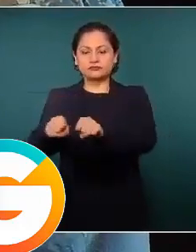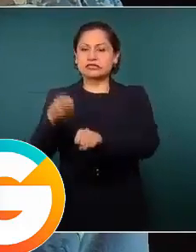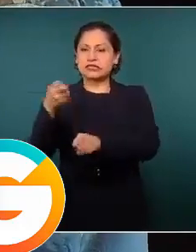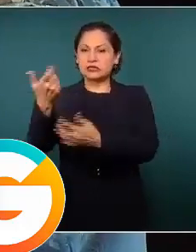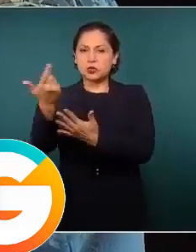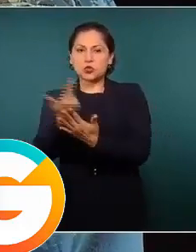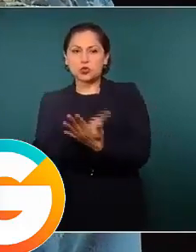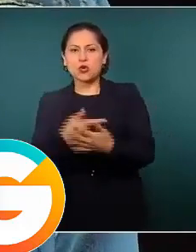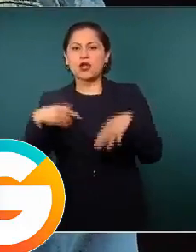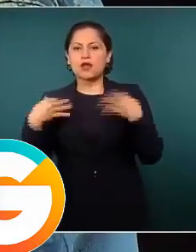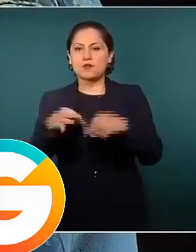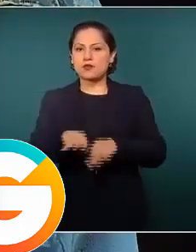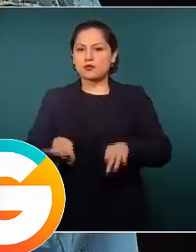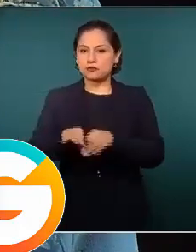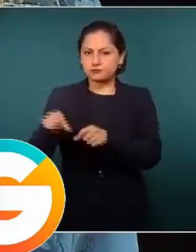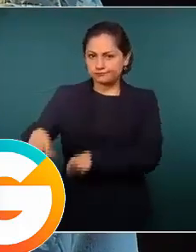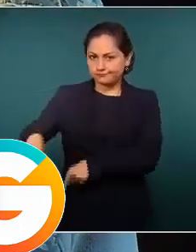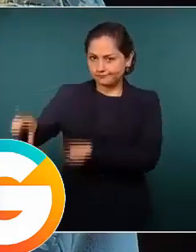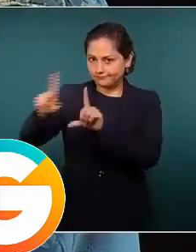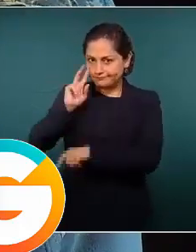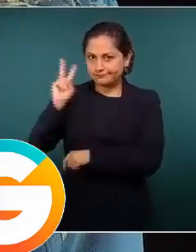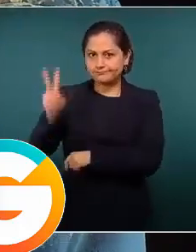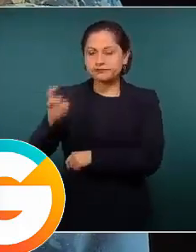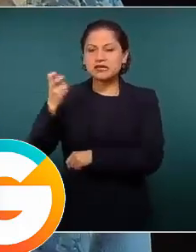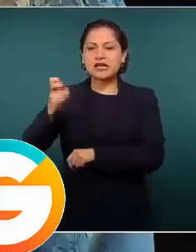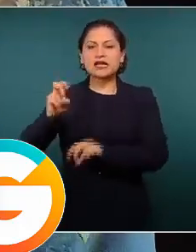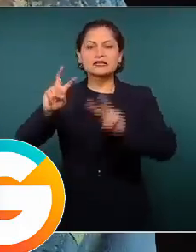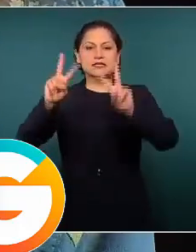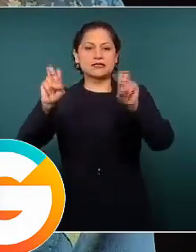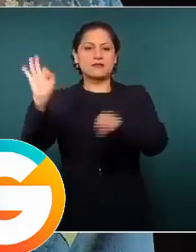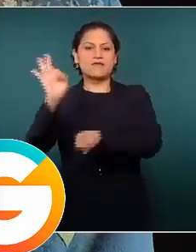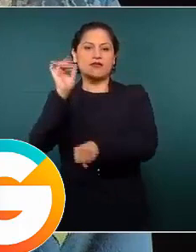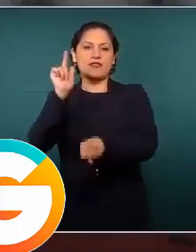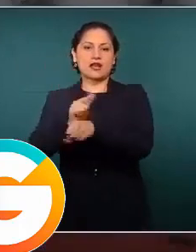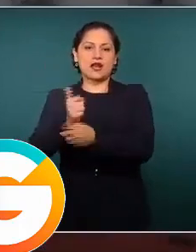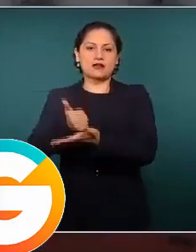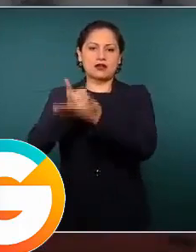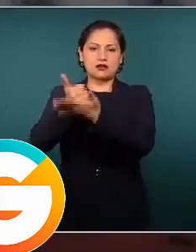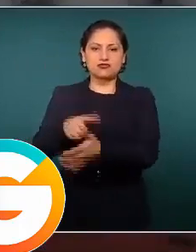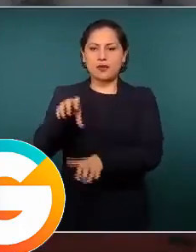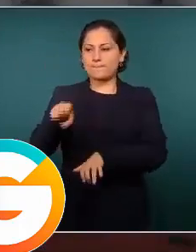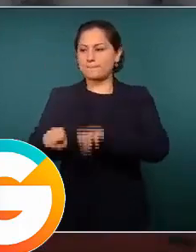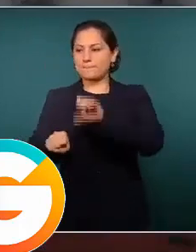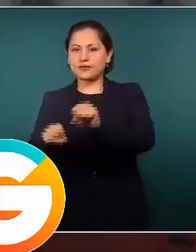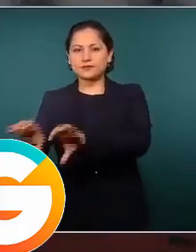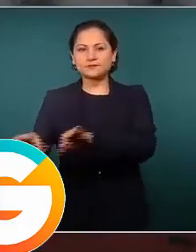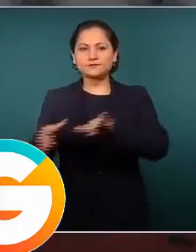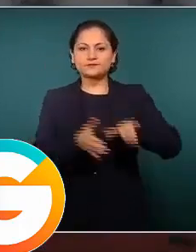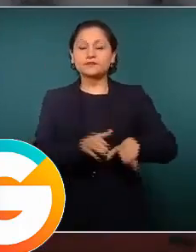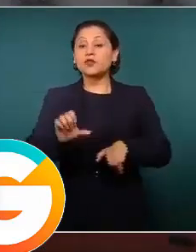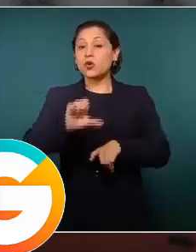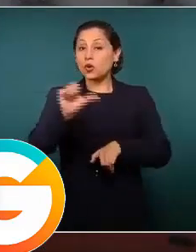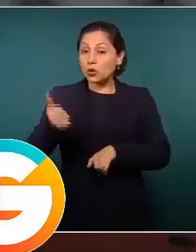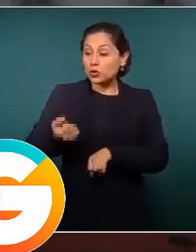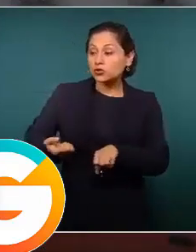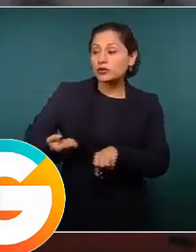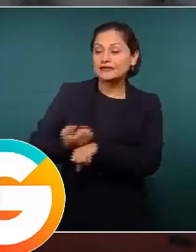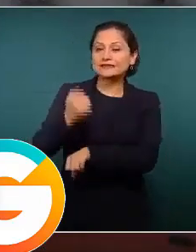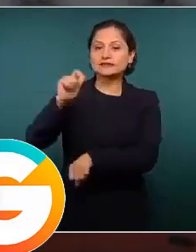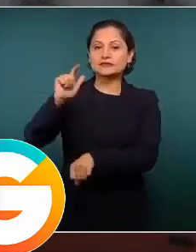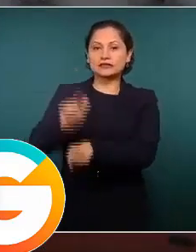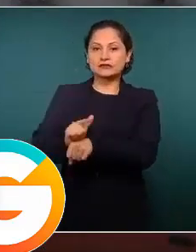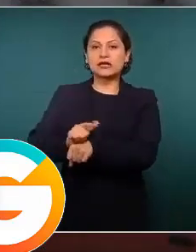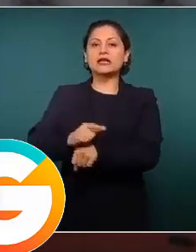es nada más en la parte federal, aquí habría que aumentar todo lo que ha desarrollado la parte estatal y